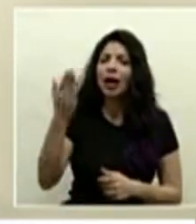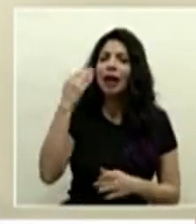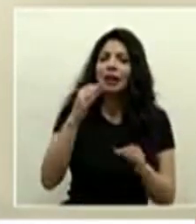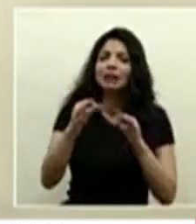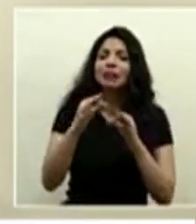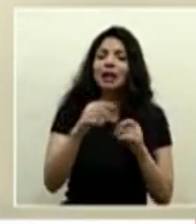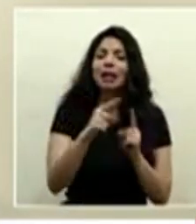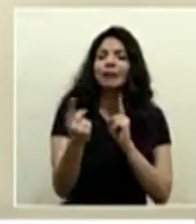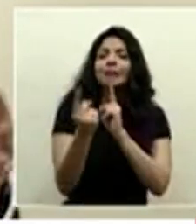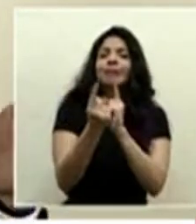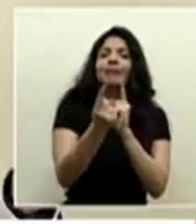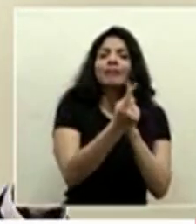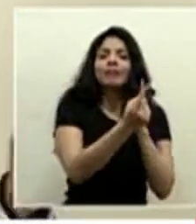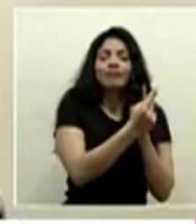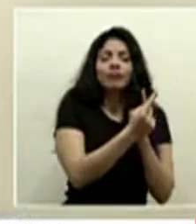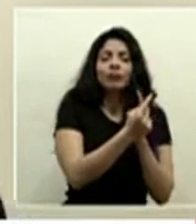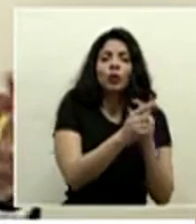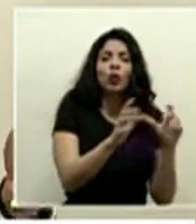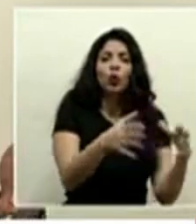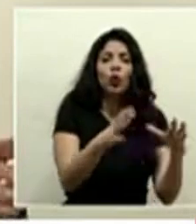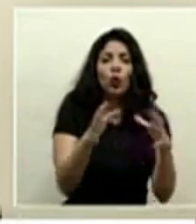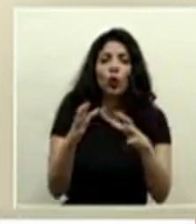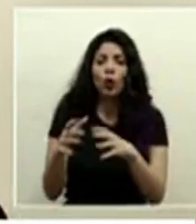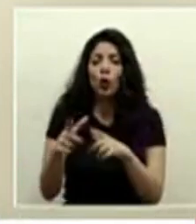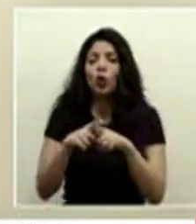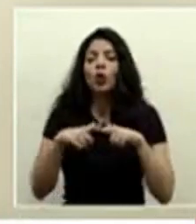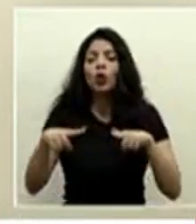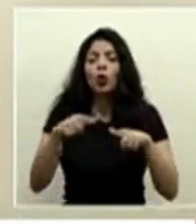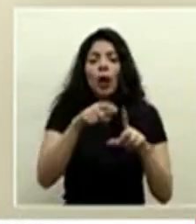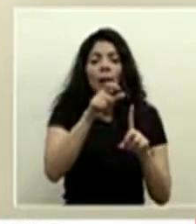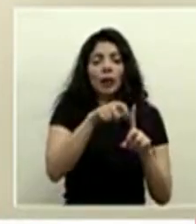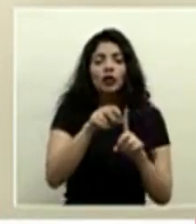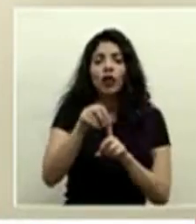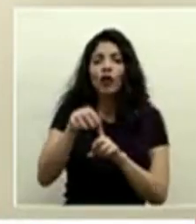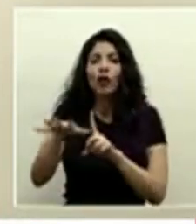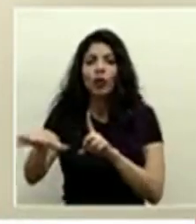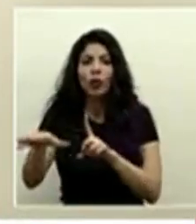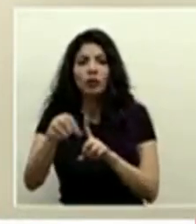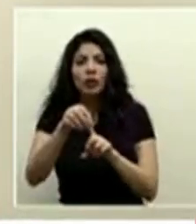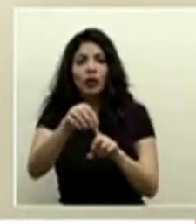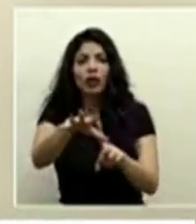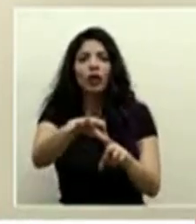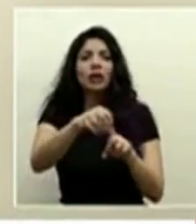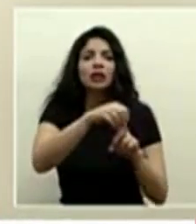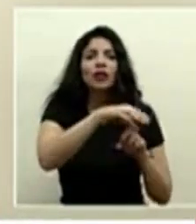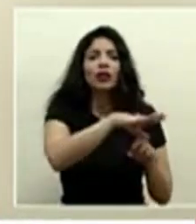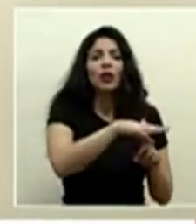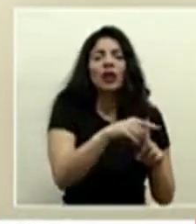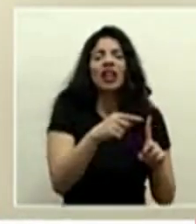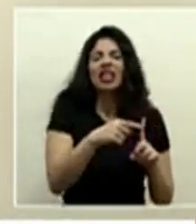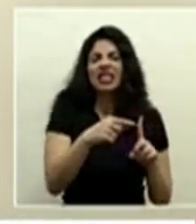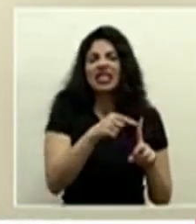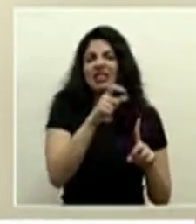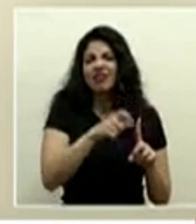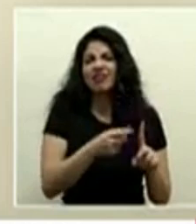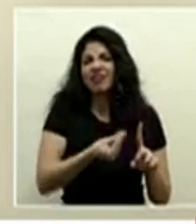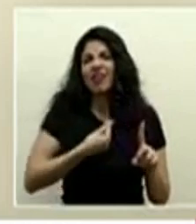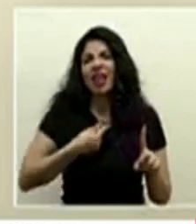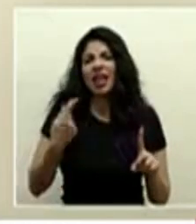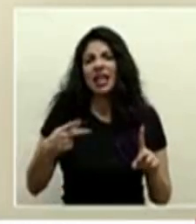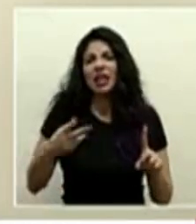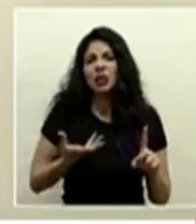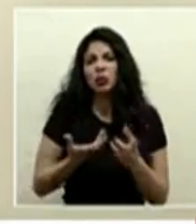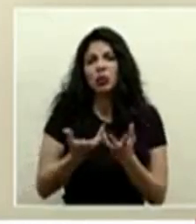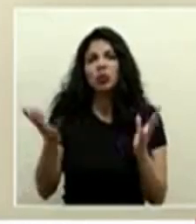de los contactos de los nodos de las áreas de influencia de esas personas justamente ellos pueden hacer esa poner en riesgo a todo ese montón de personas